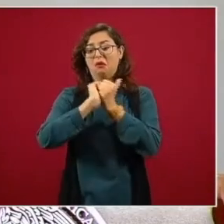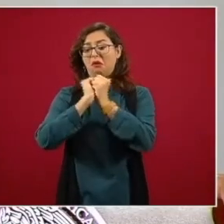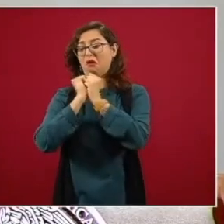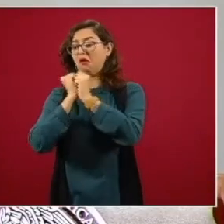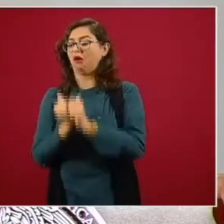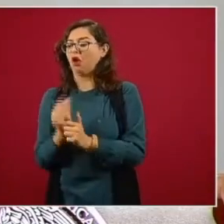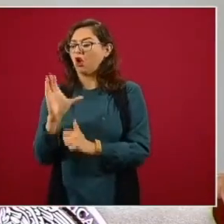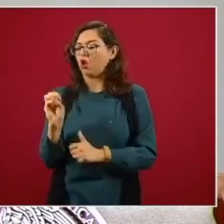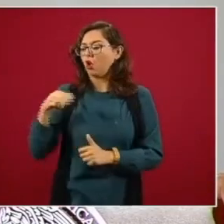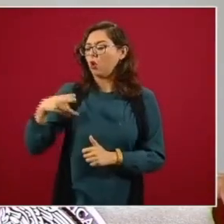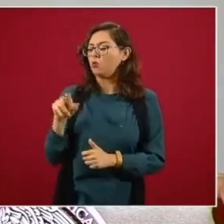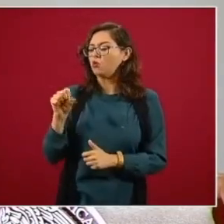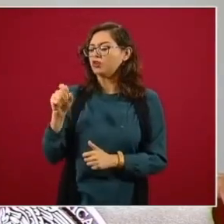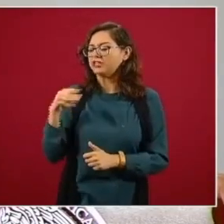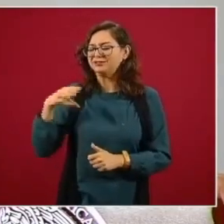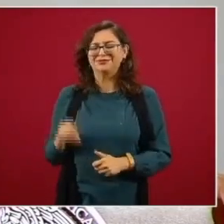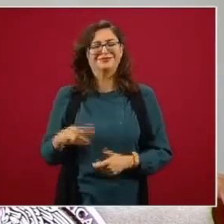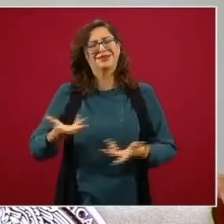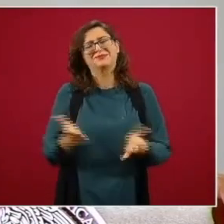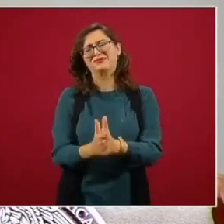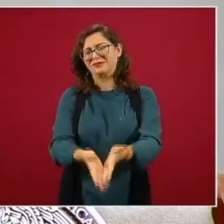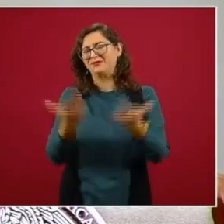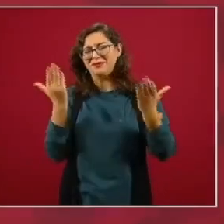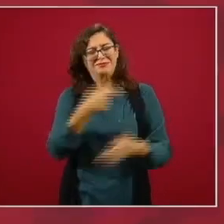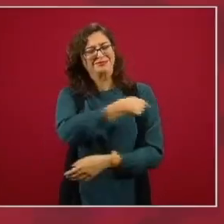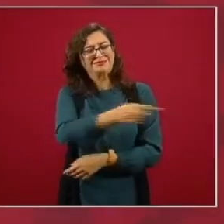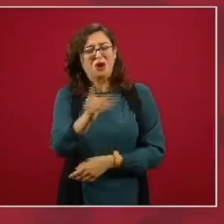ni saben qué cosa es el comunismo